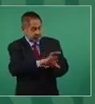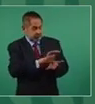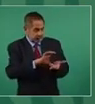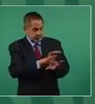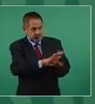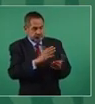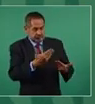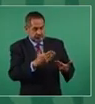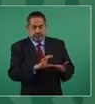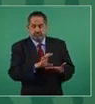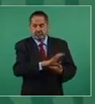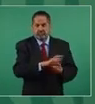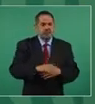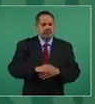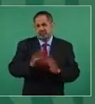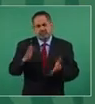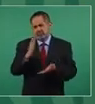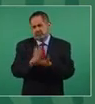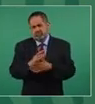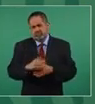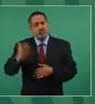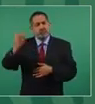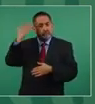que les daban antes.